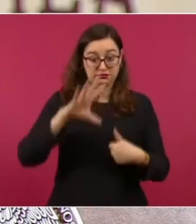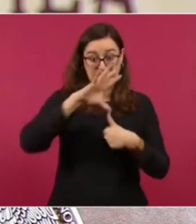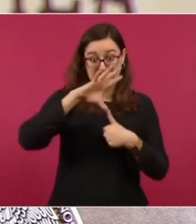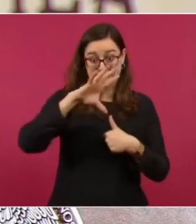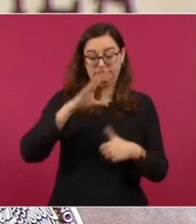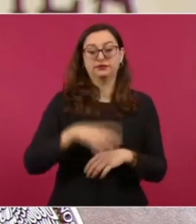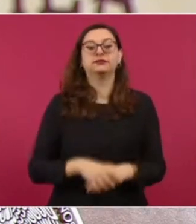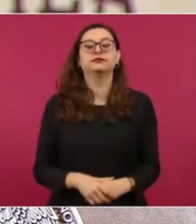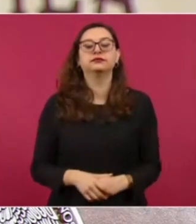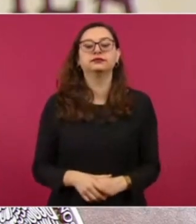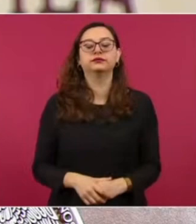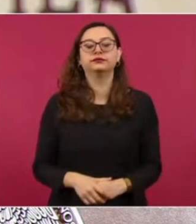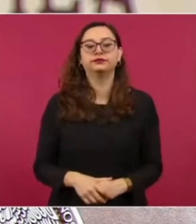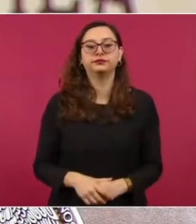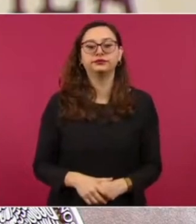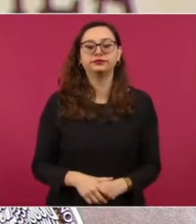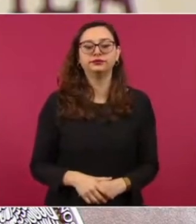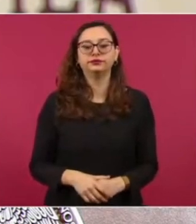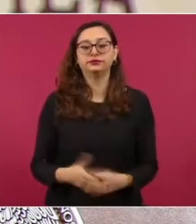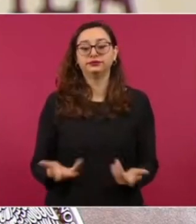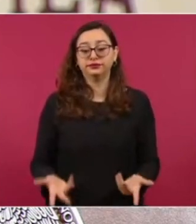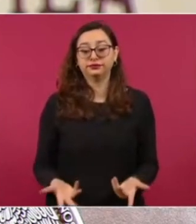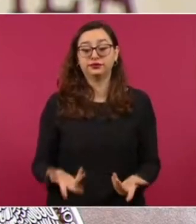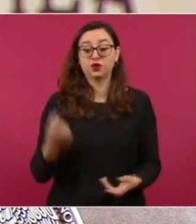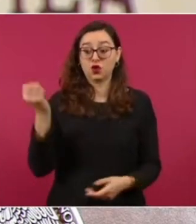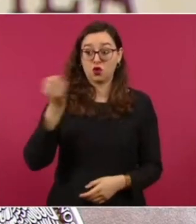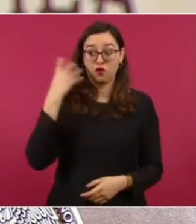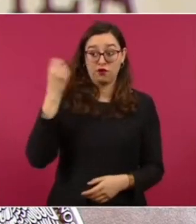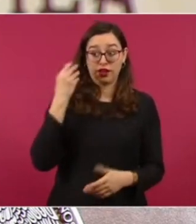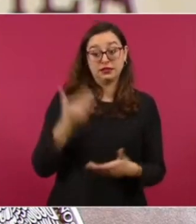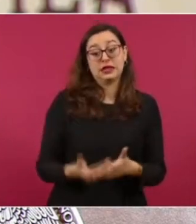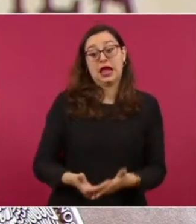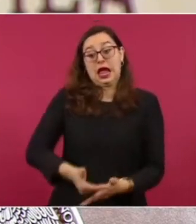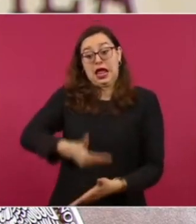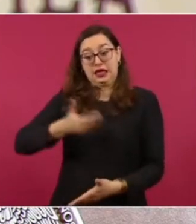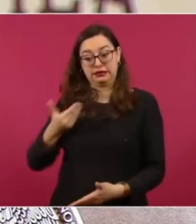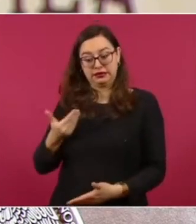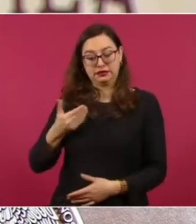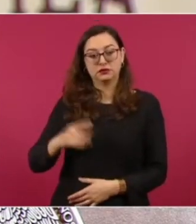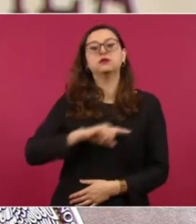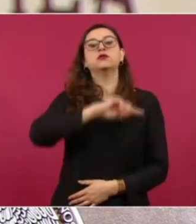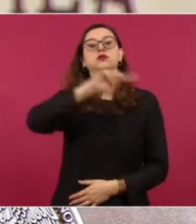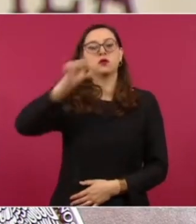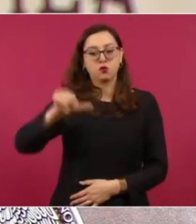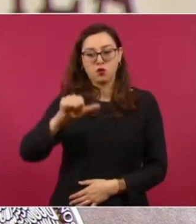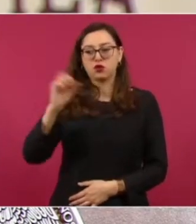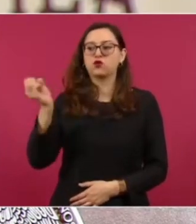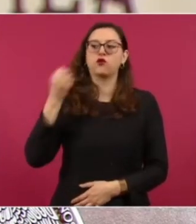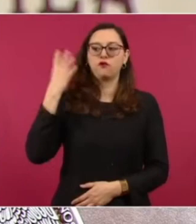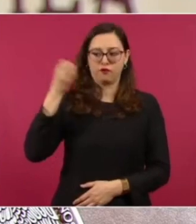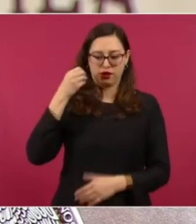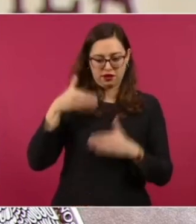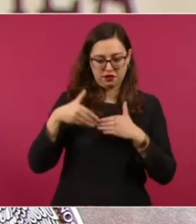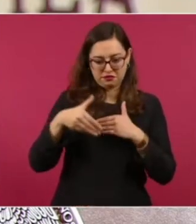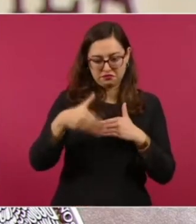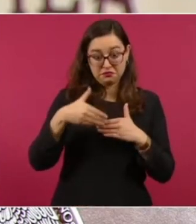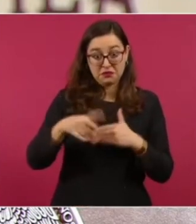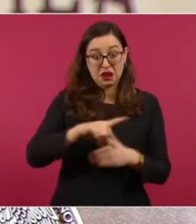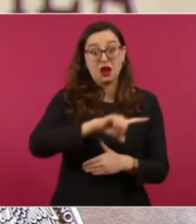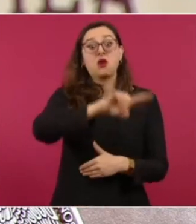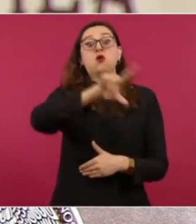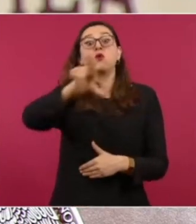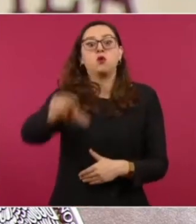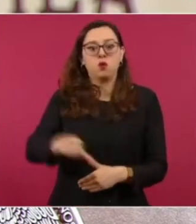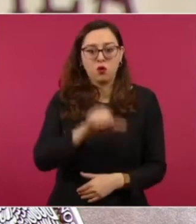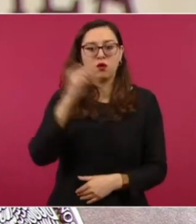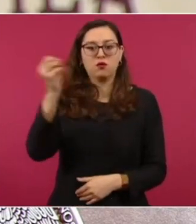antes, durante y unos días más tarde de la realización en México de la cumbre de líderes de América del